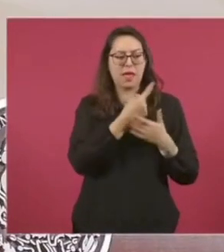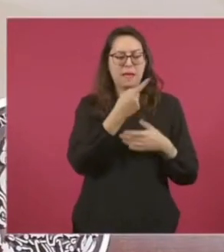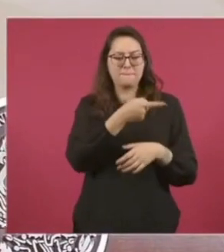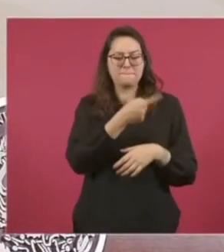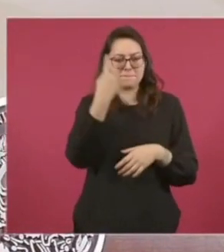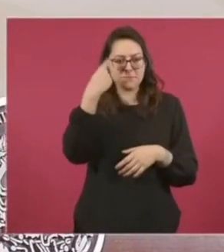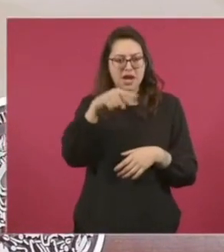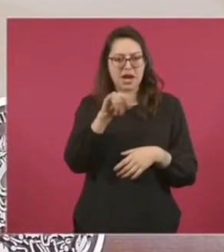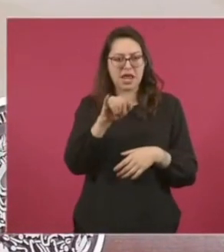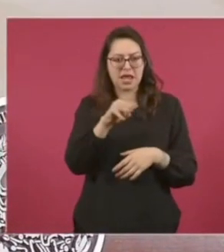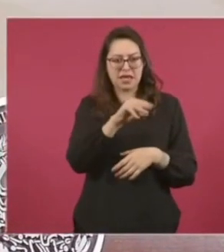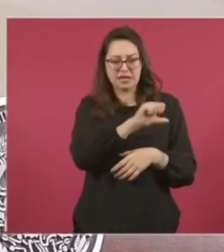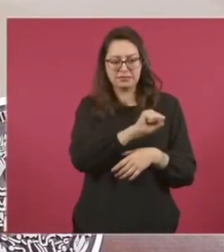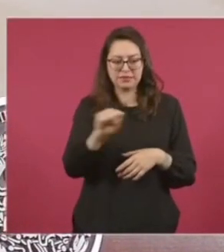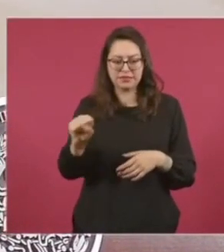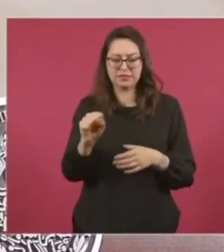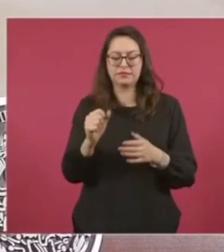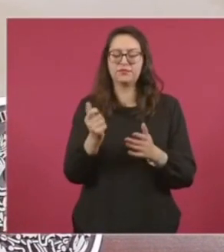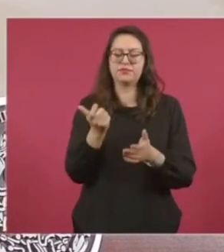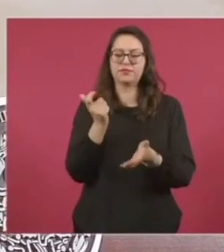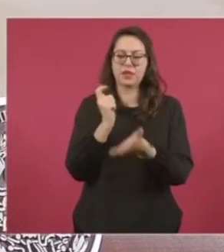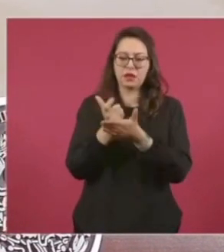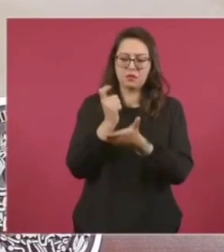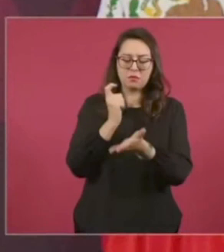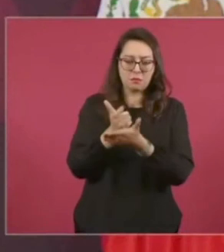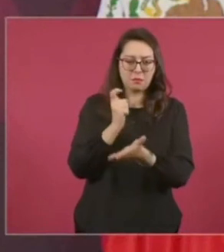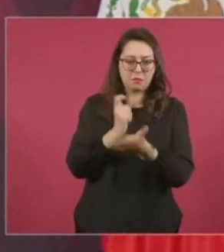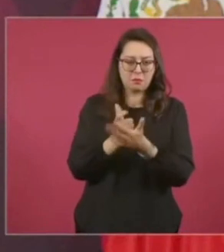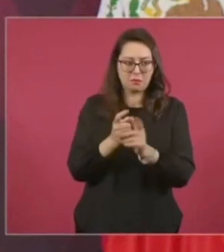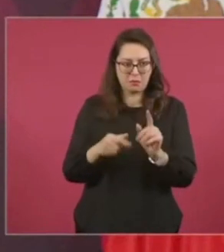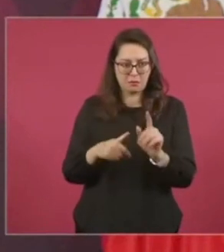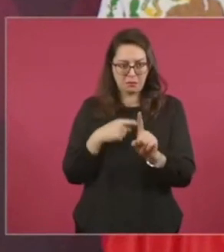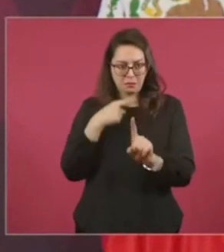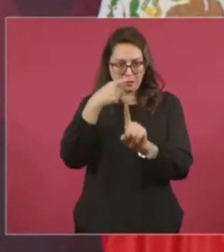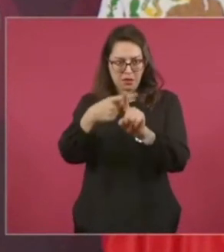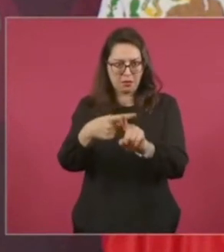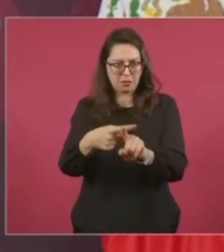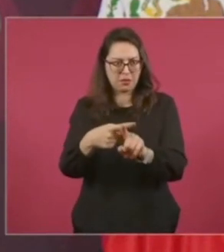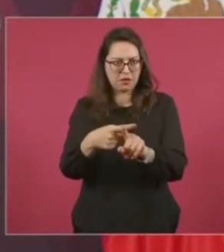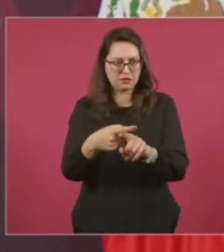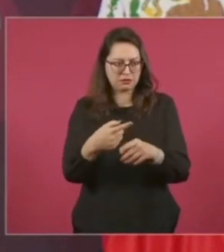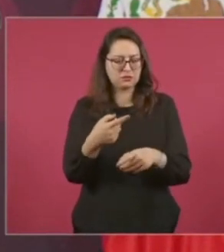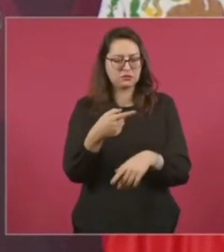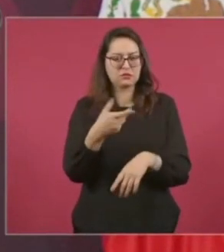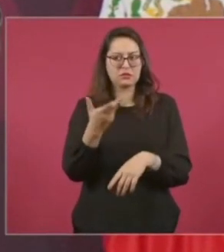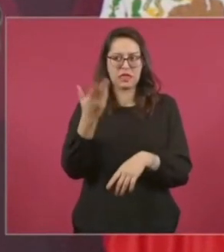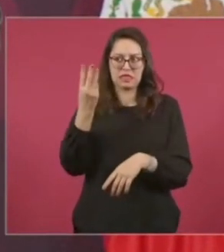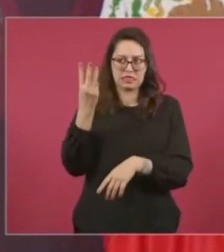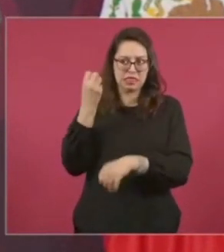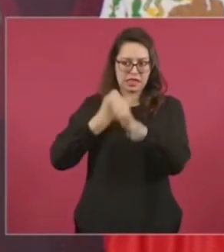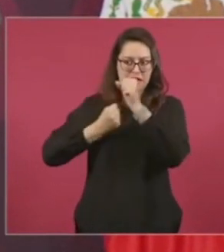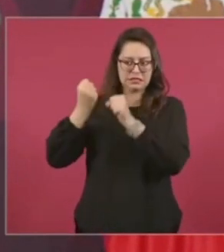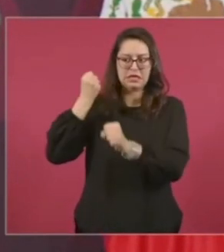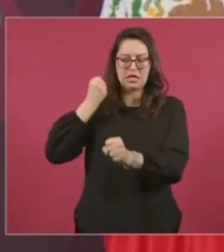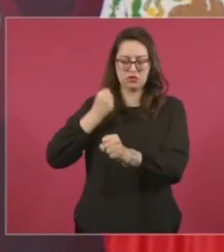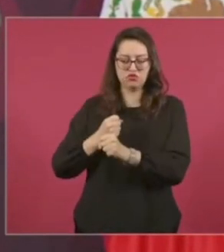de participación para las jubilaciones, eso lo logramos hace tres años,